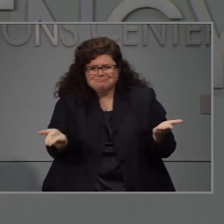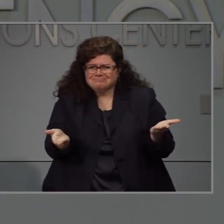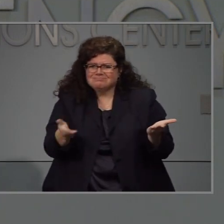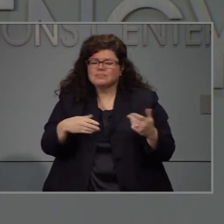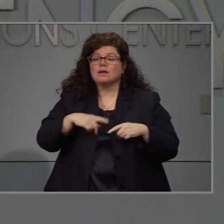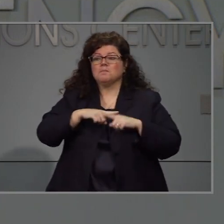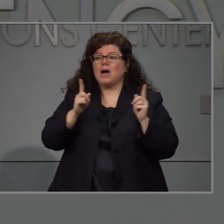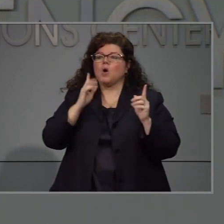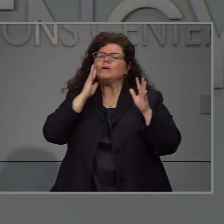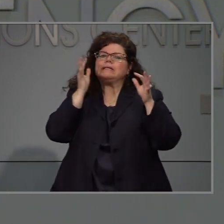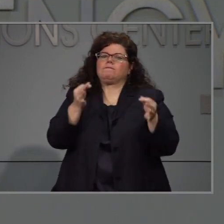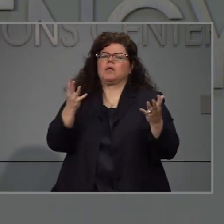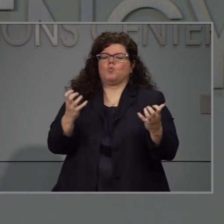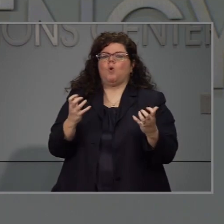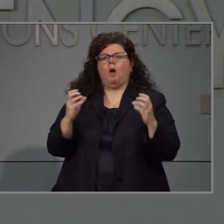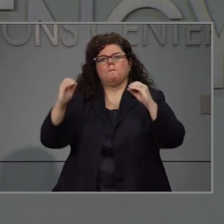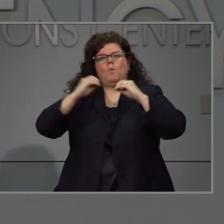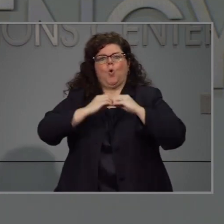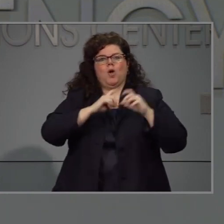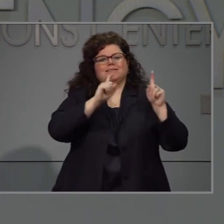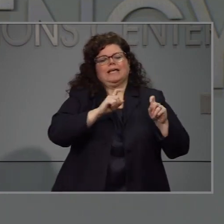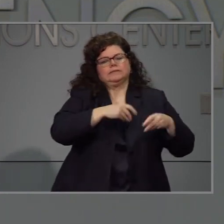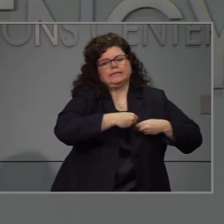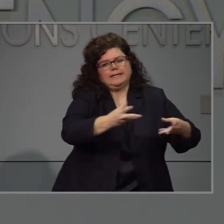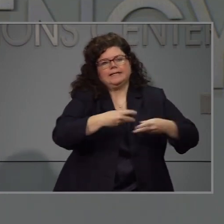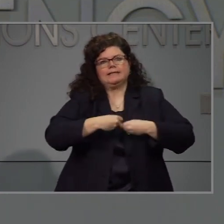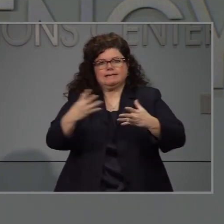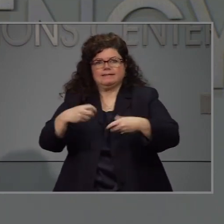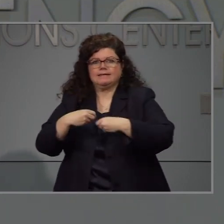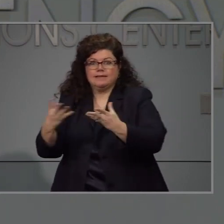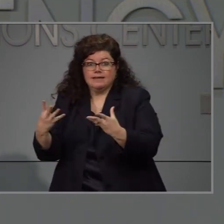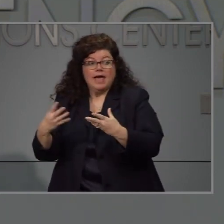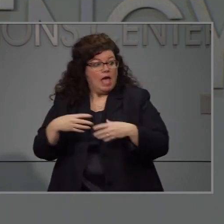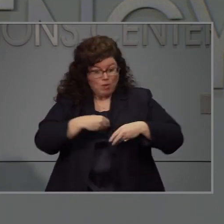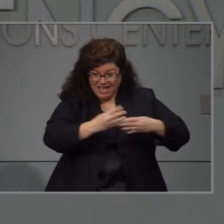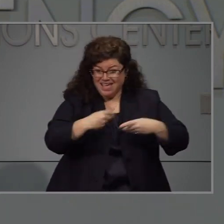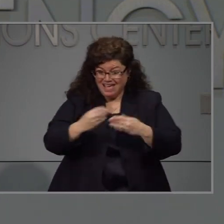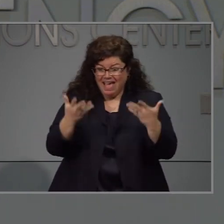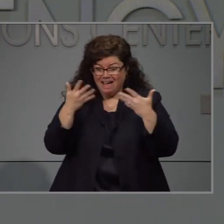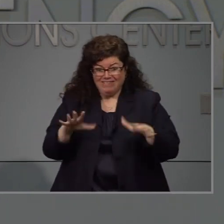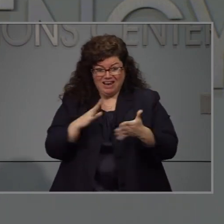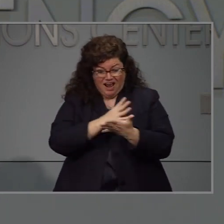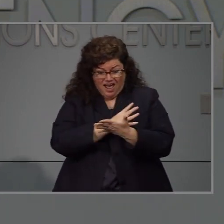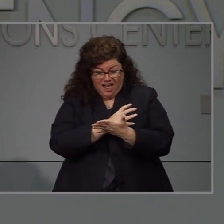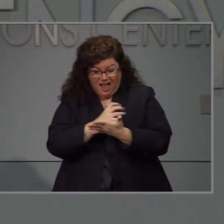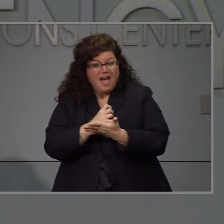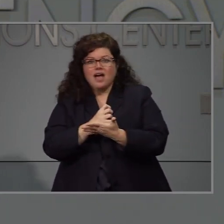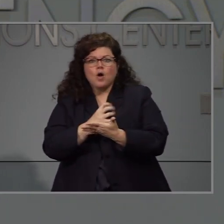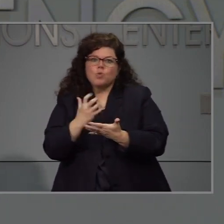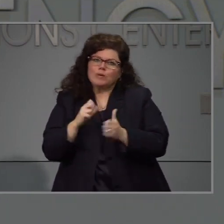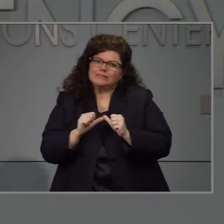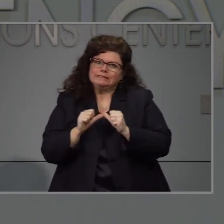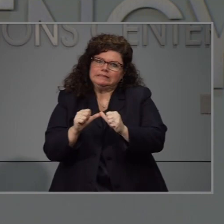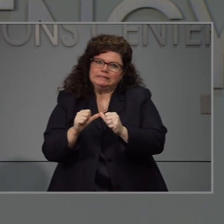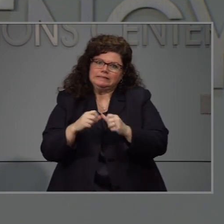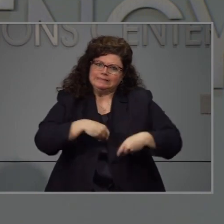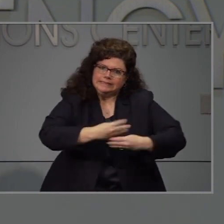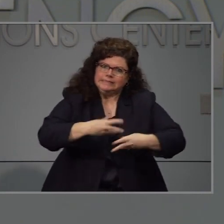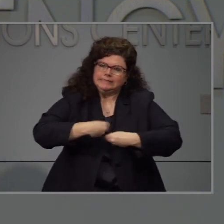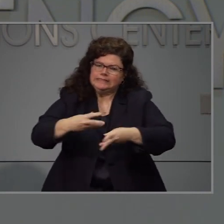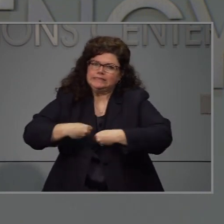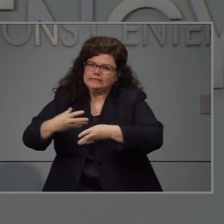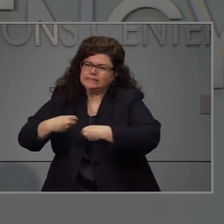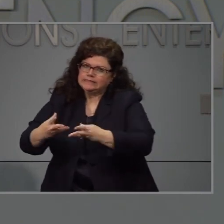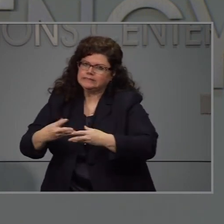que hemos tenido y ya se los dije, pero queremos ver más pruebas y tenemos que mantener ese nivel de pruebas continuaremos